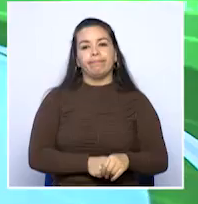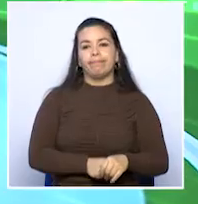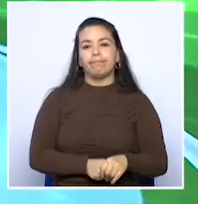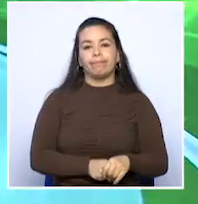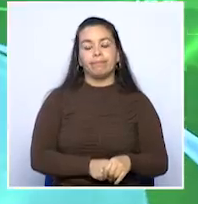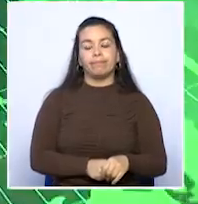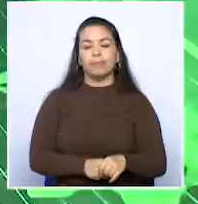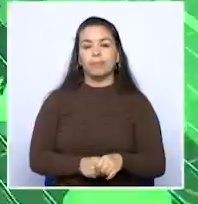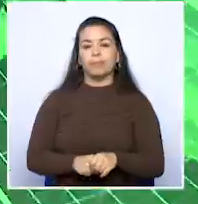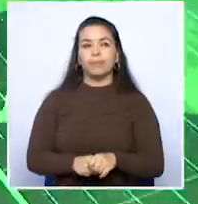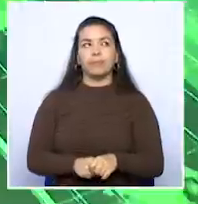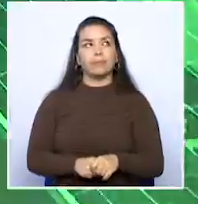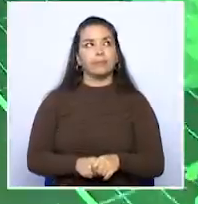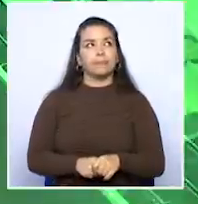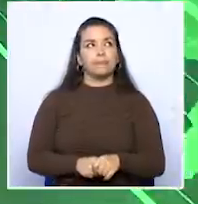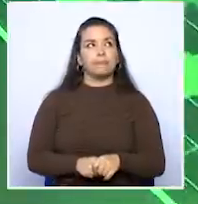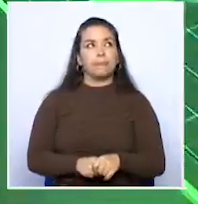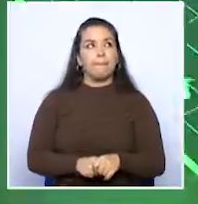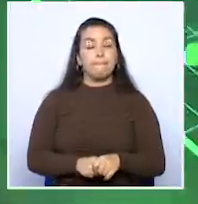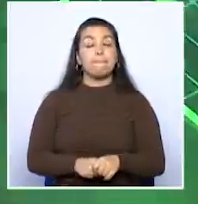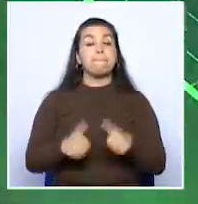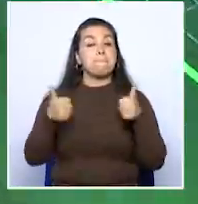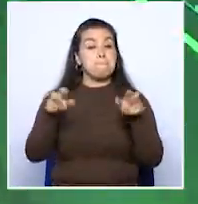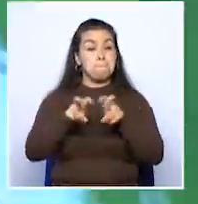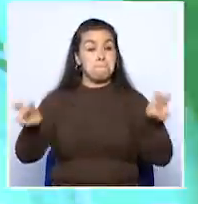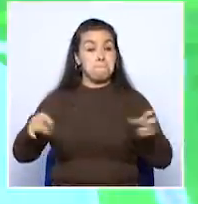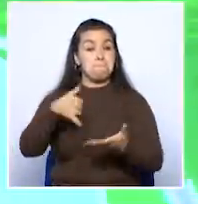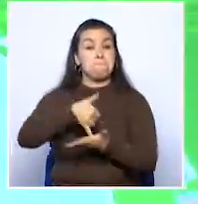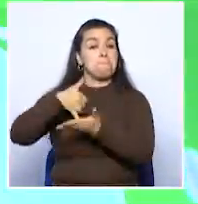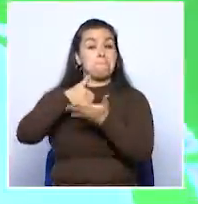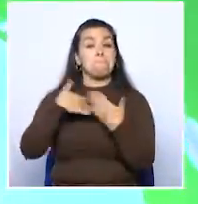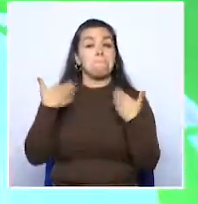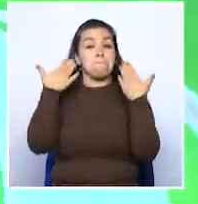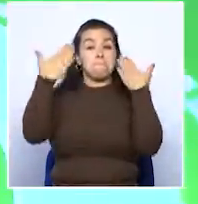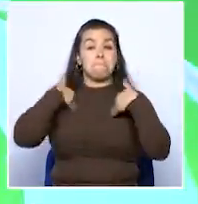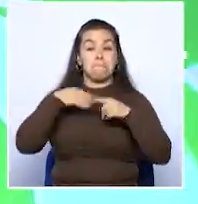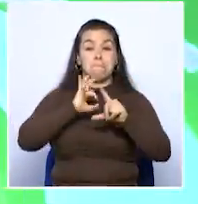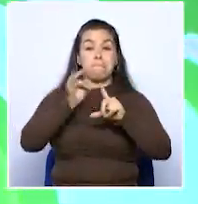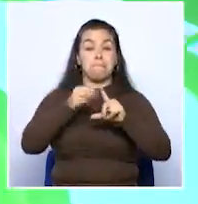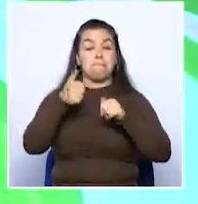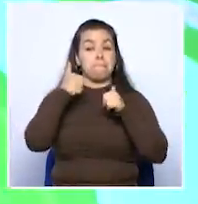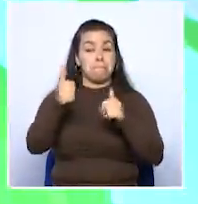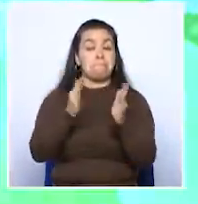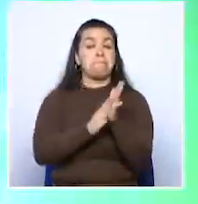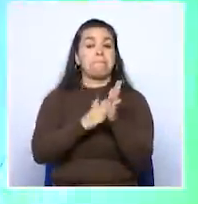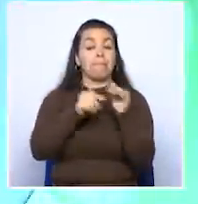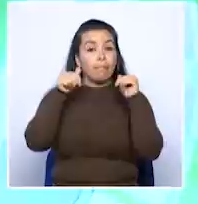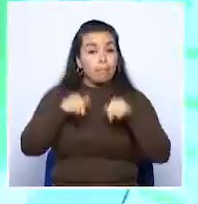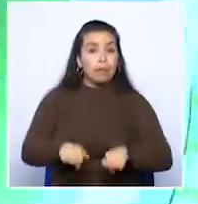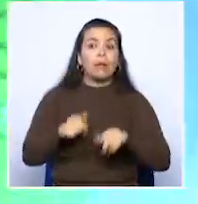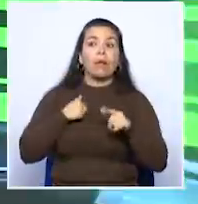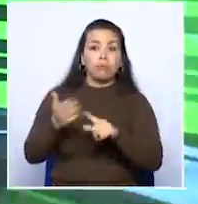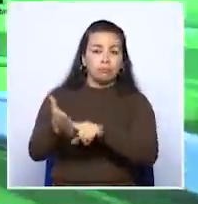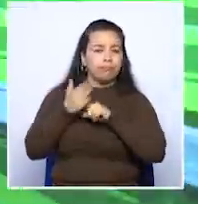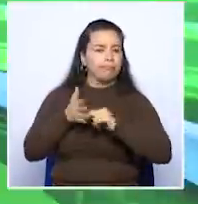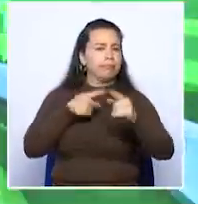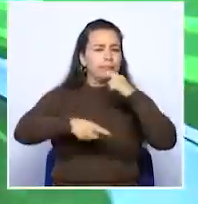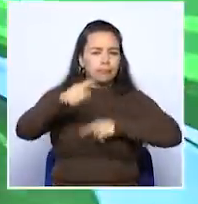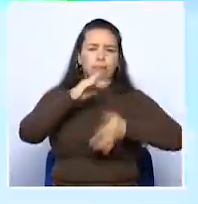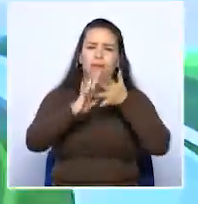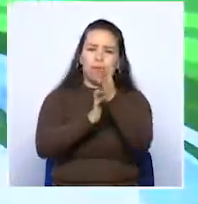compromiso. Buen nivel en este torneo, en esta Copa Telecapé Élite de Fútbol, que aquí obviamente les mantenemos